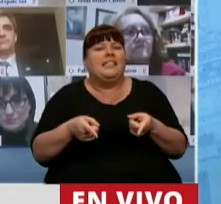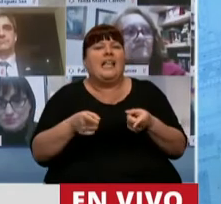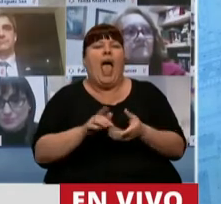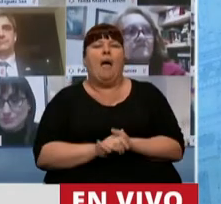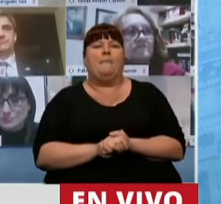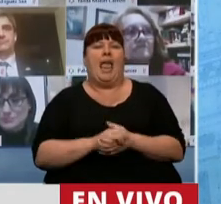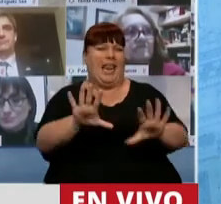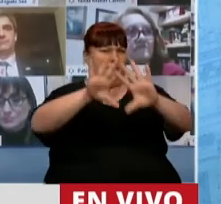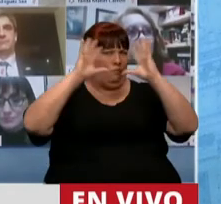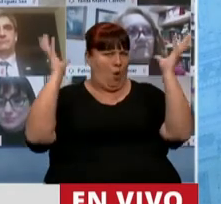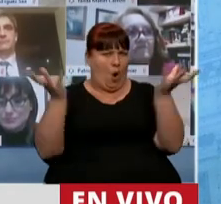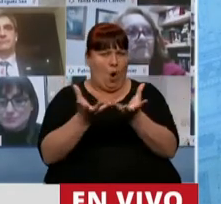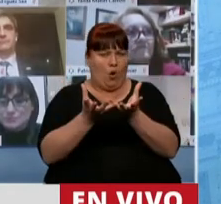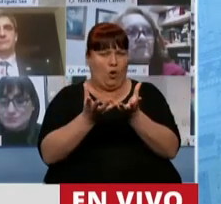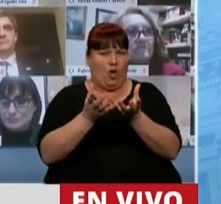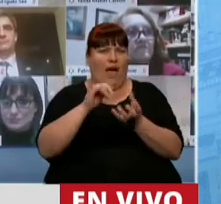a nivel internacional.